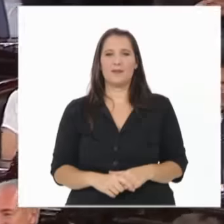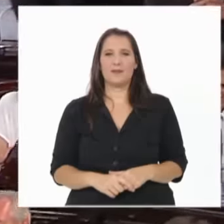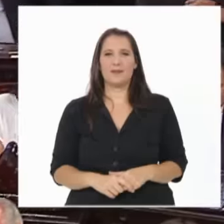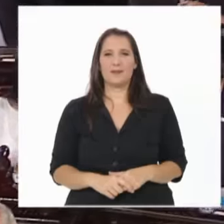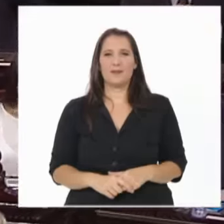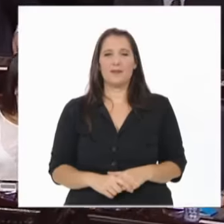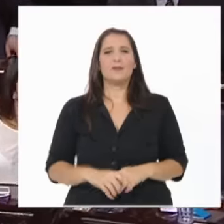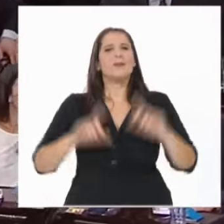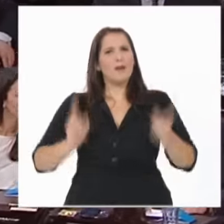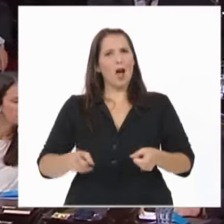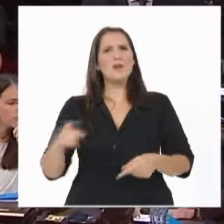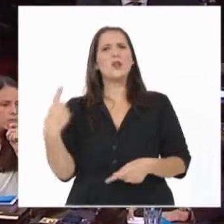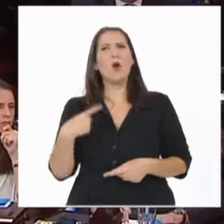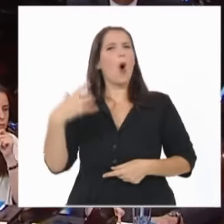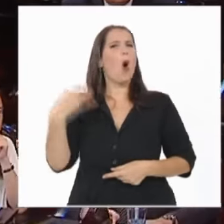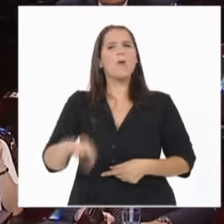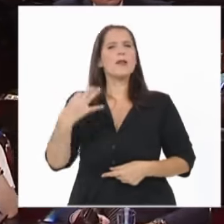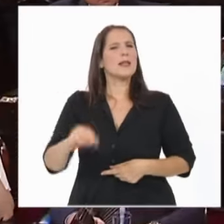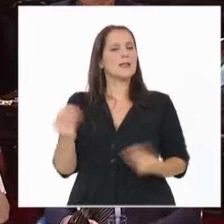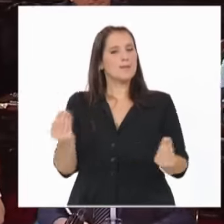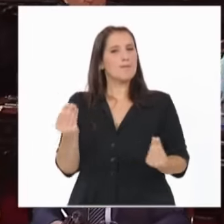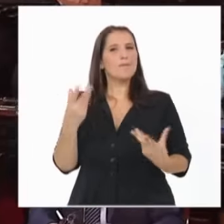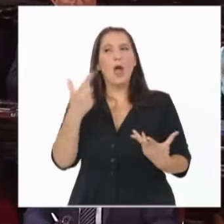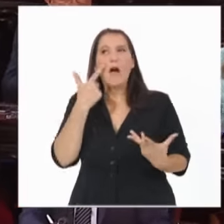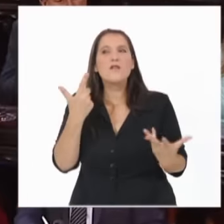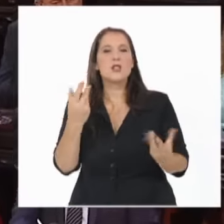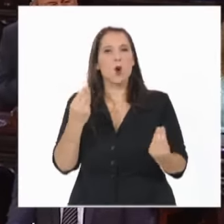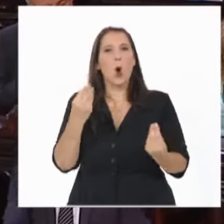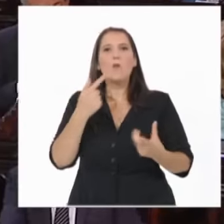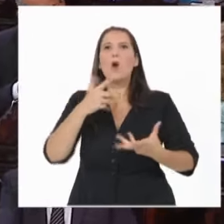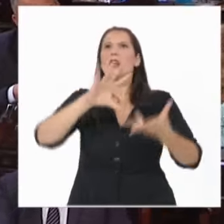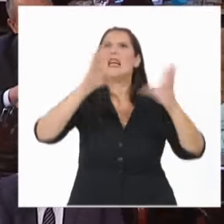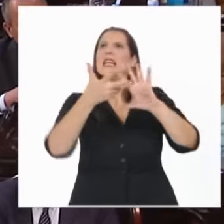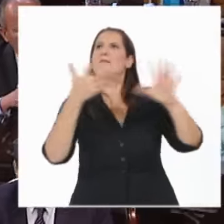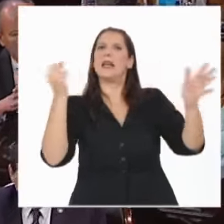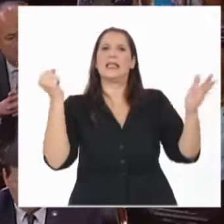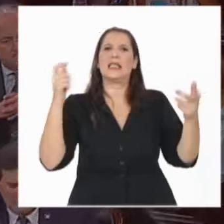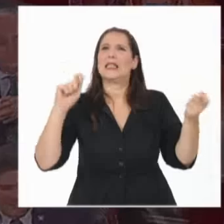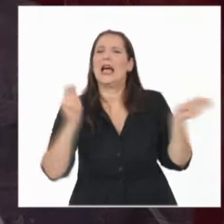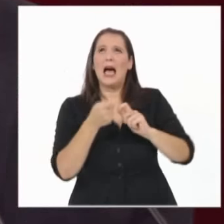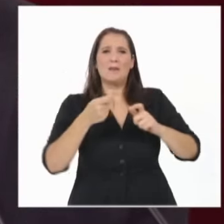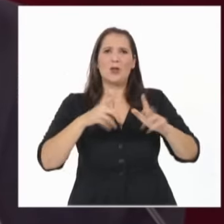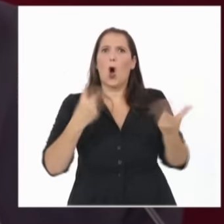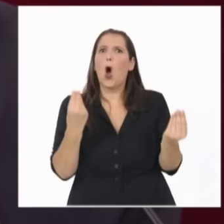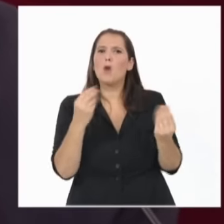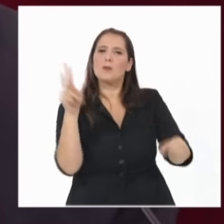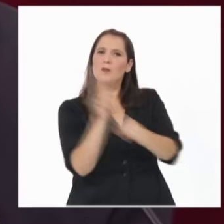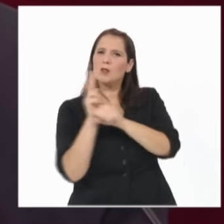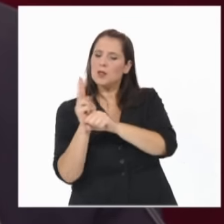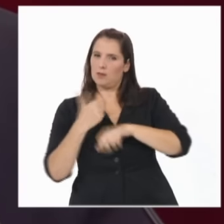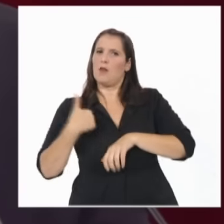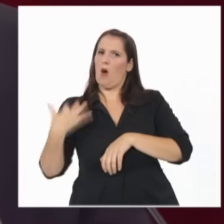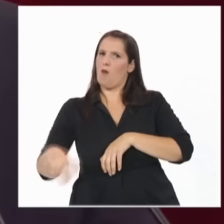Tenemos también la obligación de reducir nuestro impacto en el cambio climático, cosa que muchos